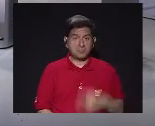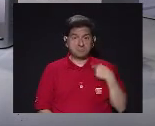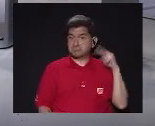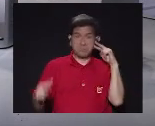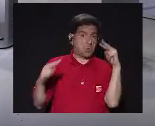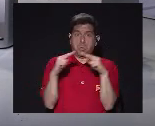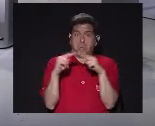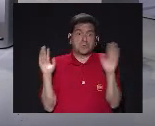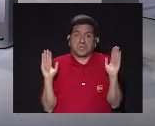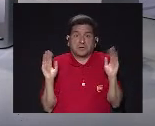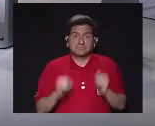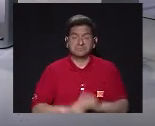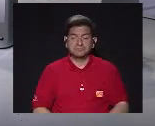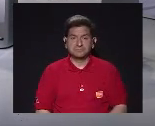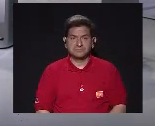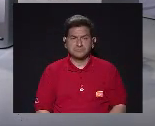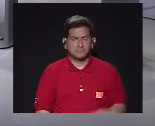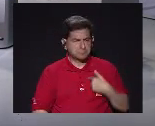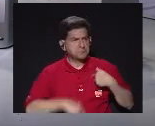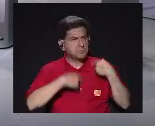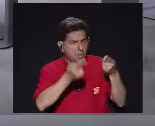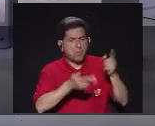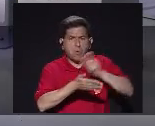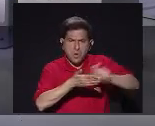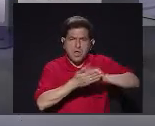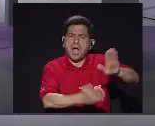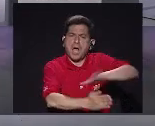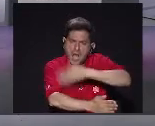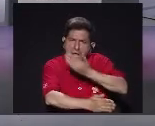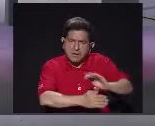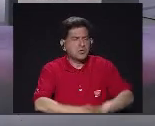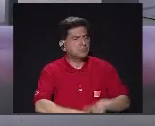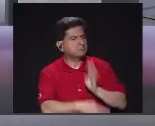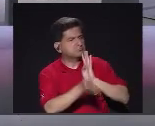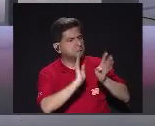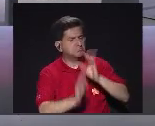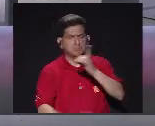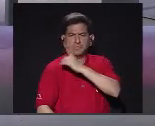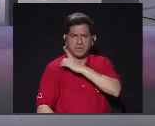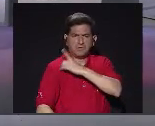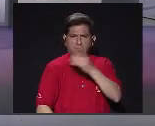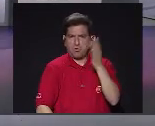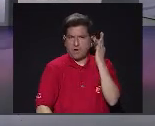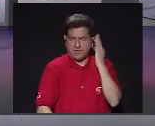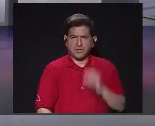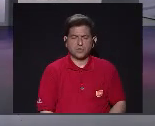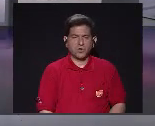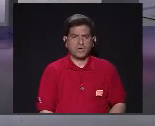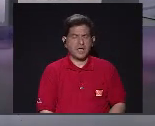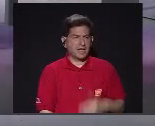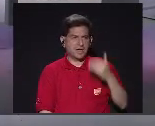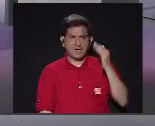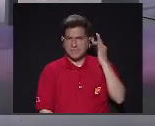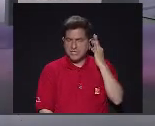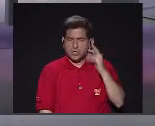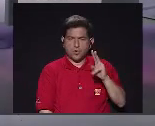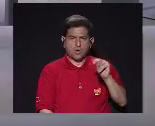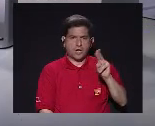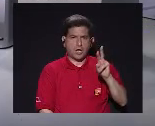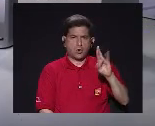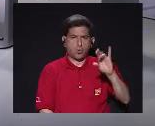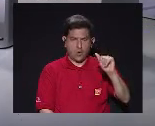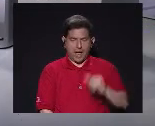Y entonces No Me voy para la escuela De música Hablo con la directora De la escuela de música Con doña Nuria Y